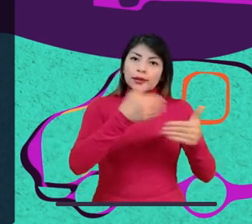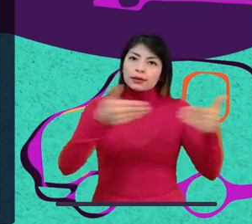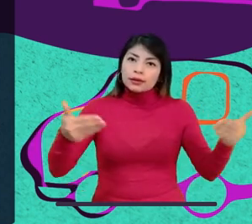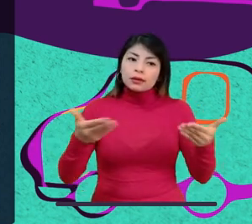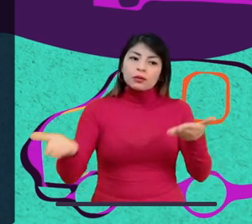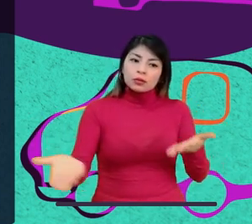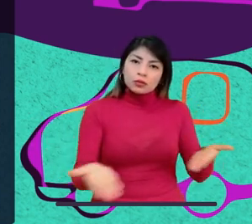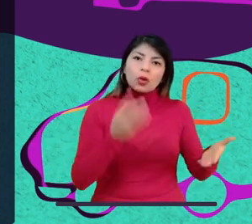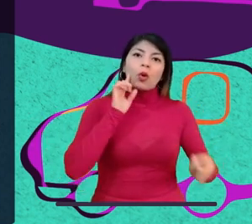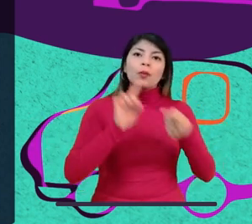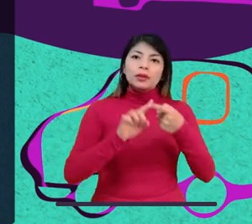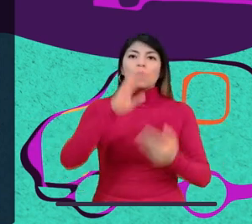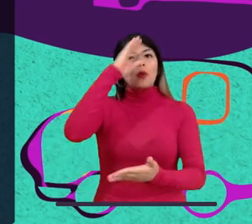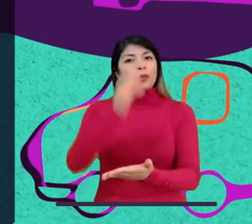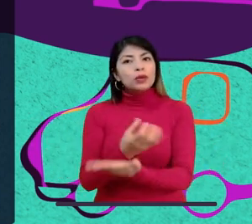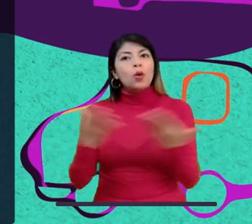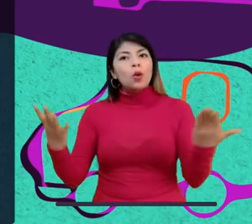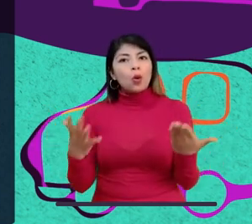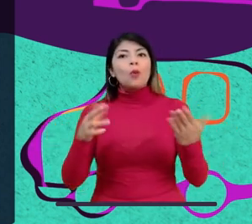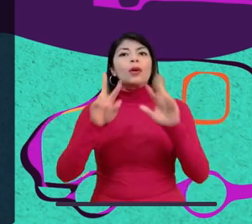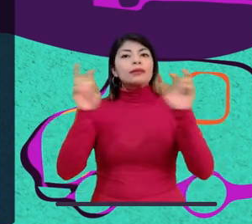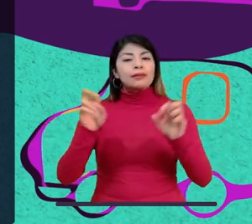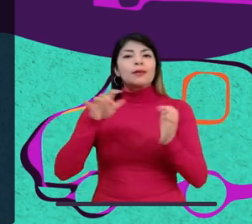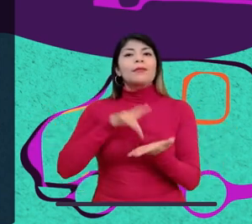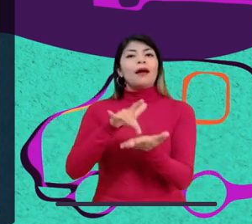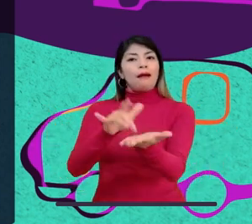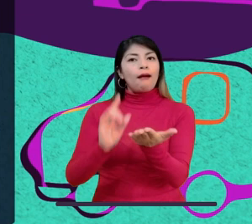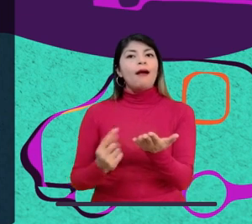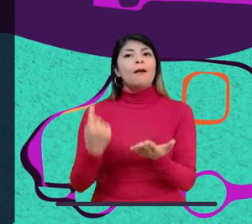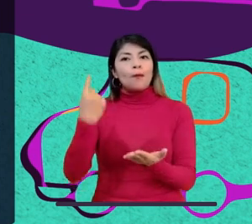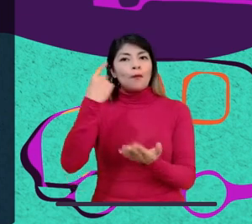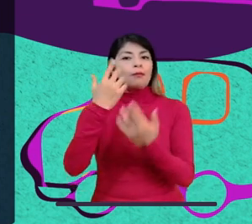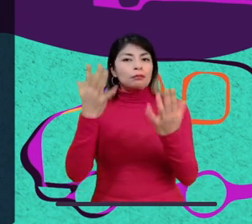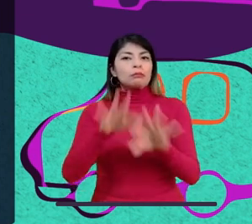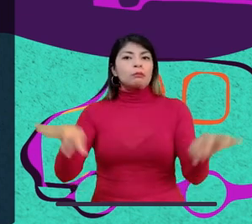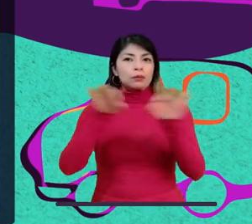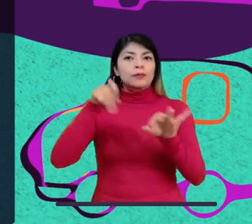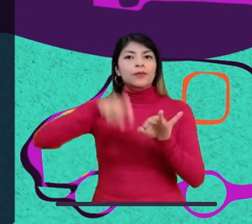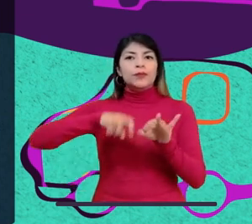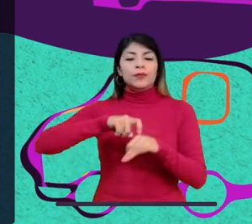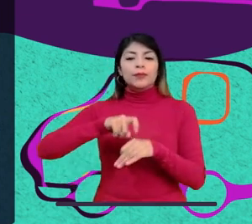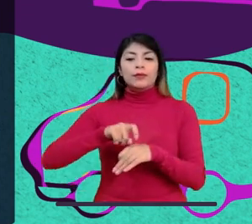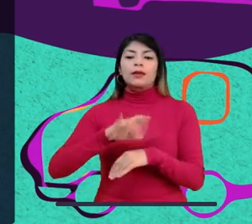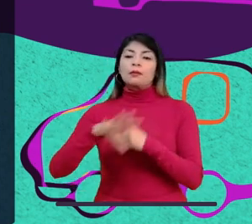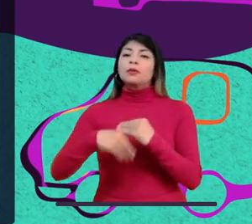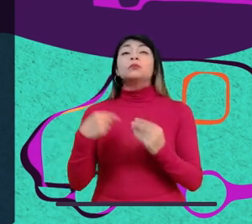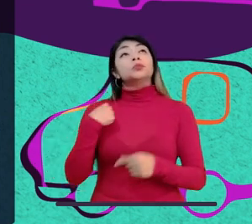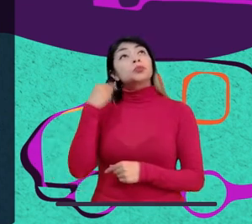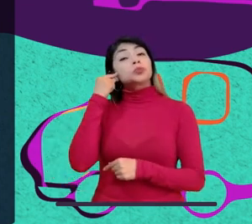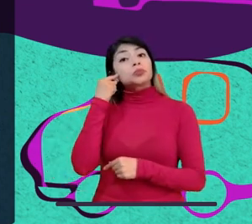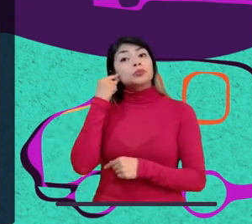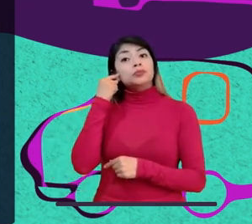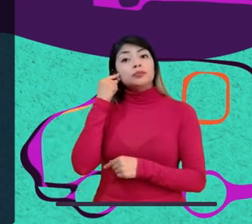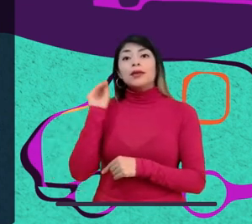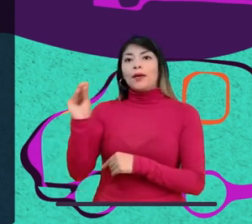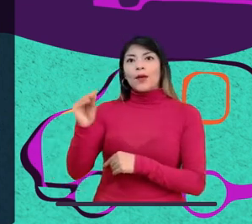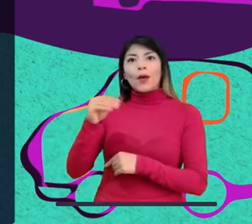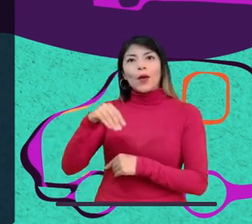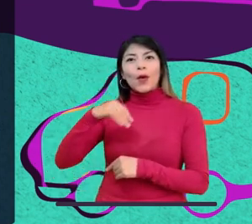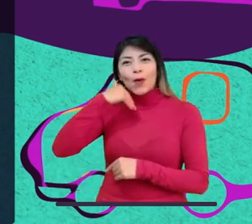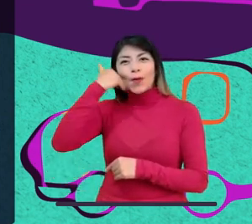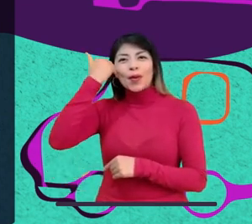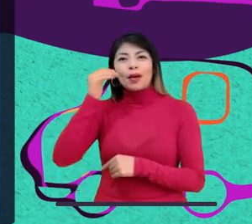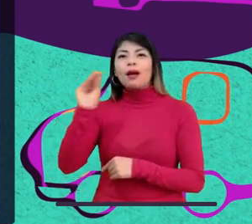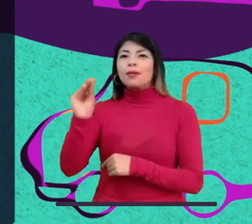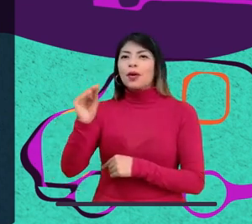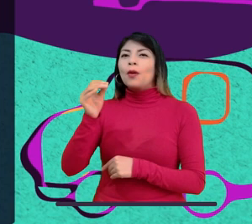económicas y sociales, etcétera, etcétera, para opinar, para ejercer nuestra ciudadanía y demás. Yo les diría que